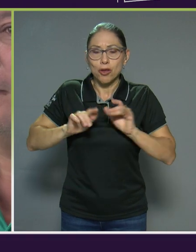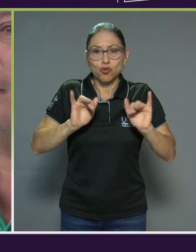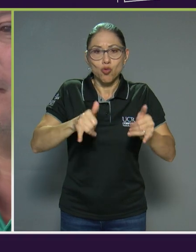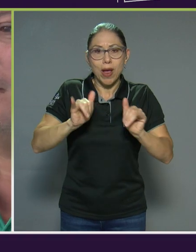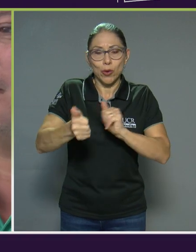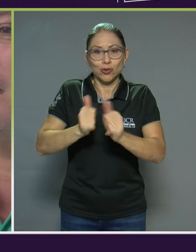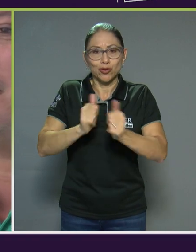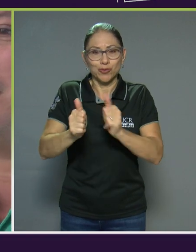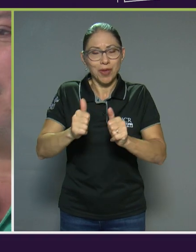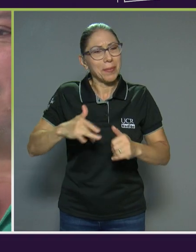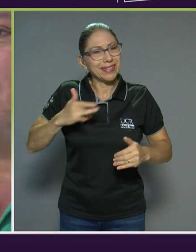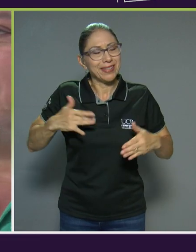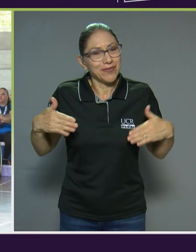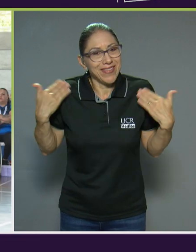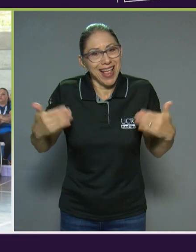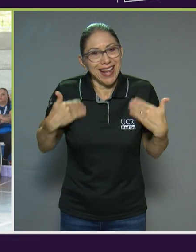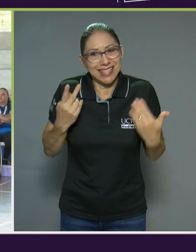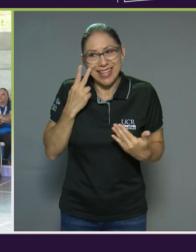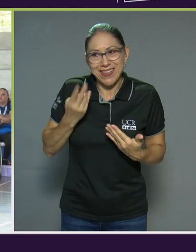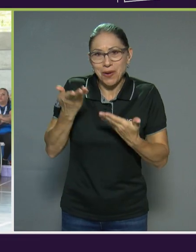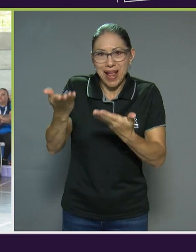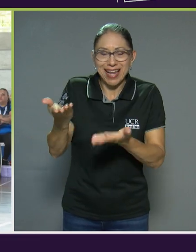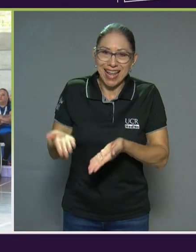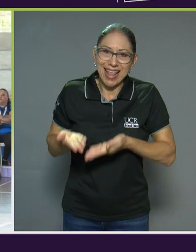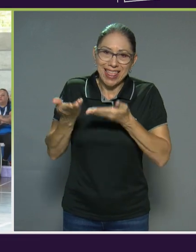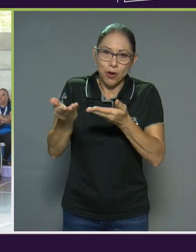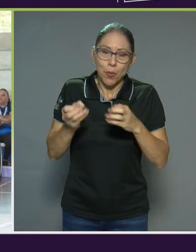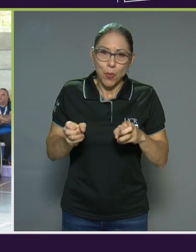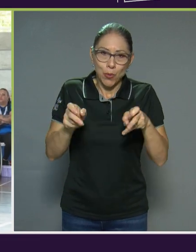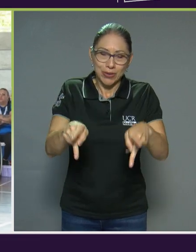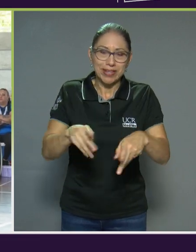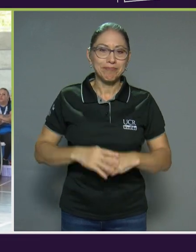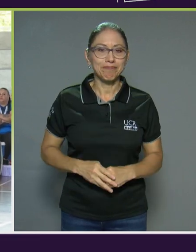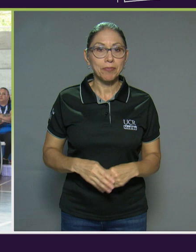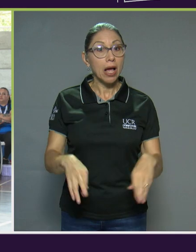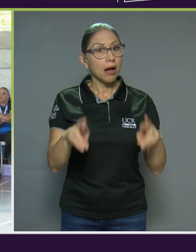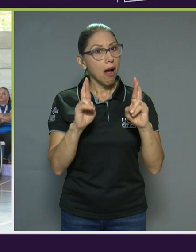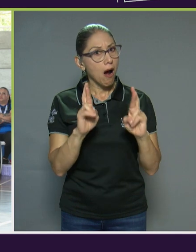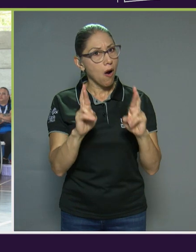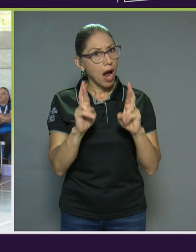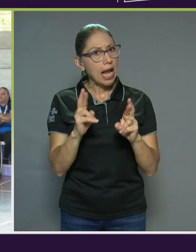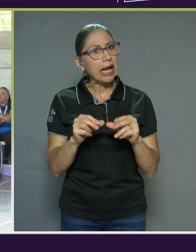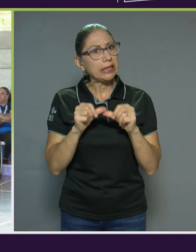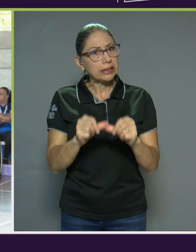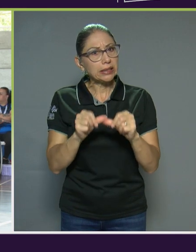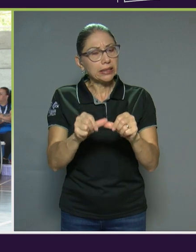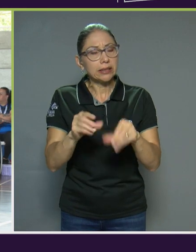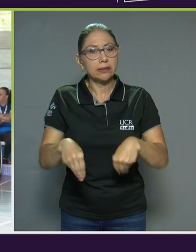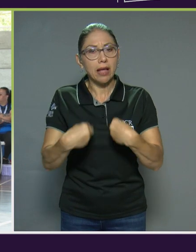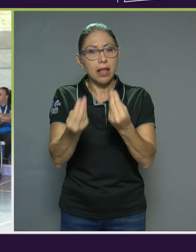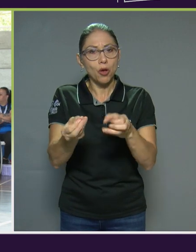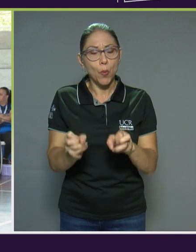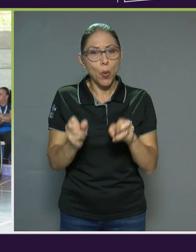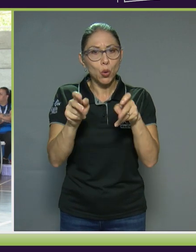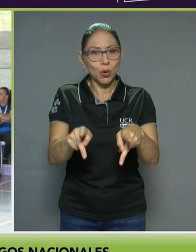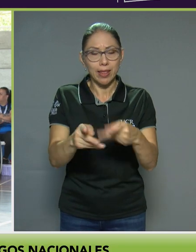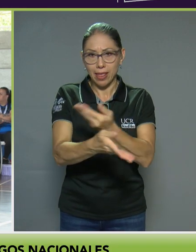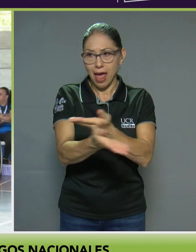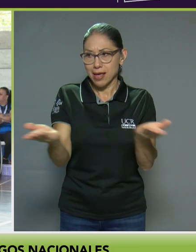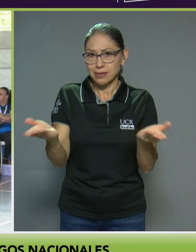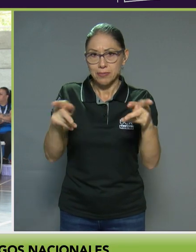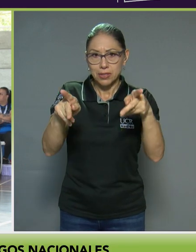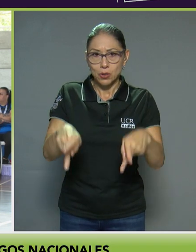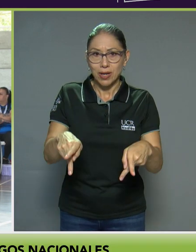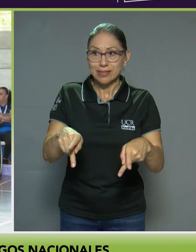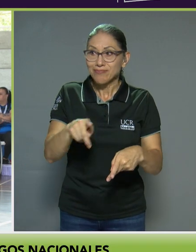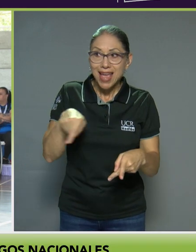feliz de verlo que le dieron una oportunidad. Ojalá que le sigan dando la oportunidad a ellos, porque ellos necesitan ser